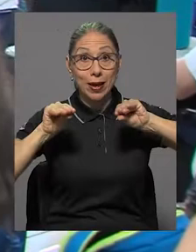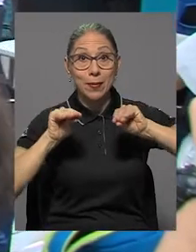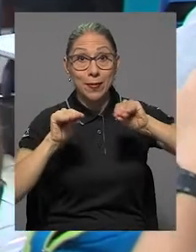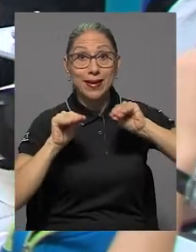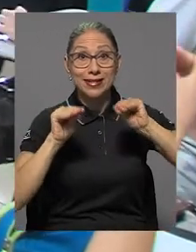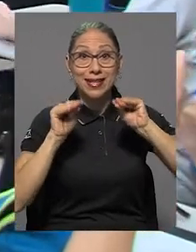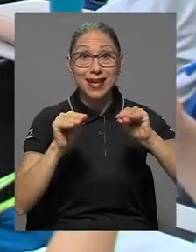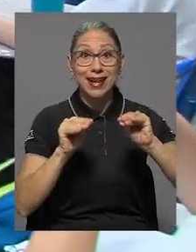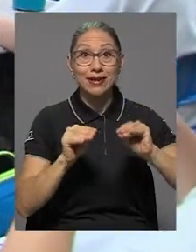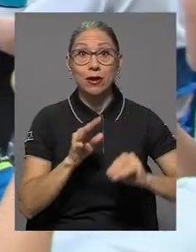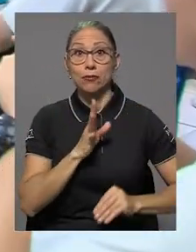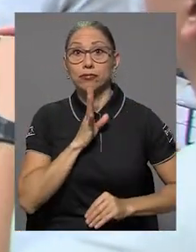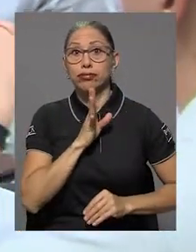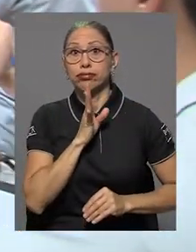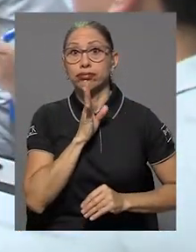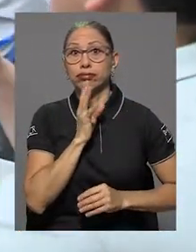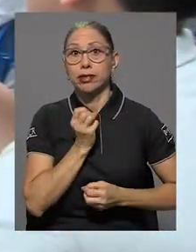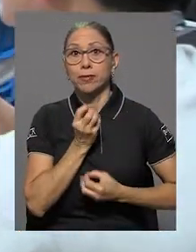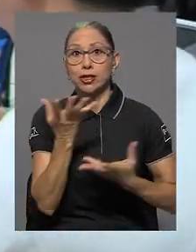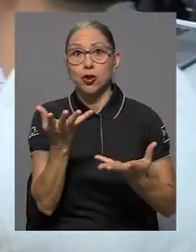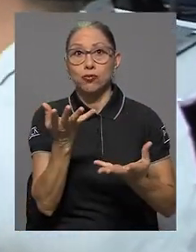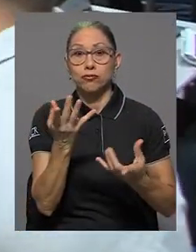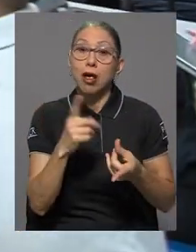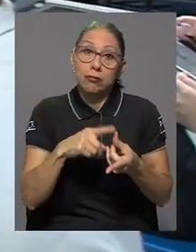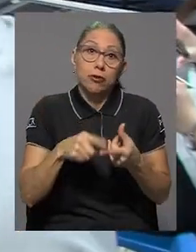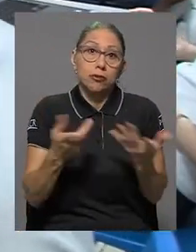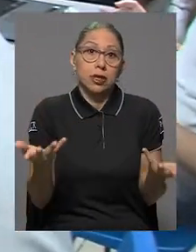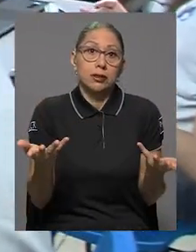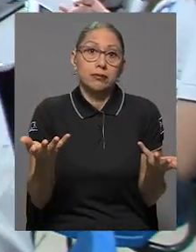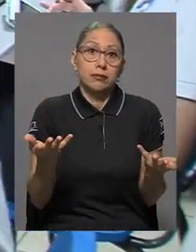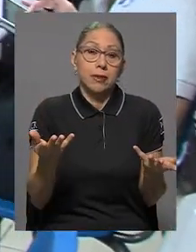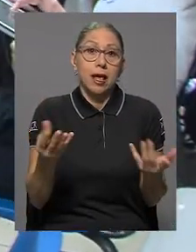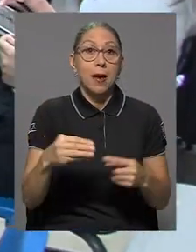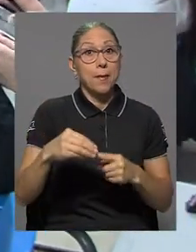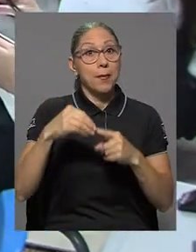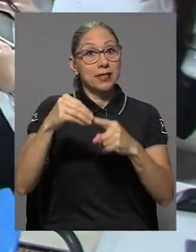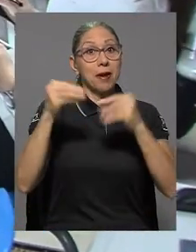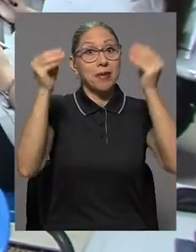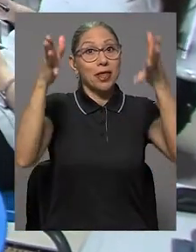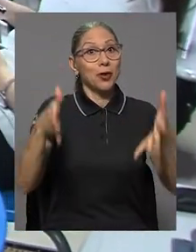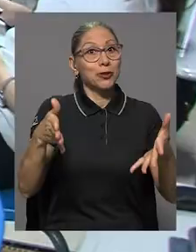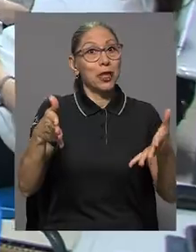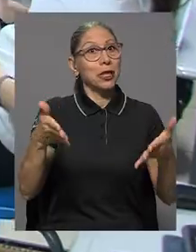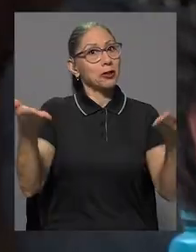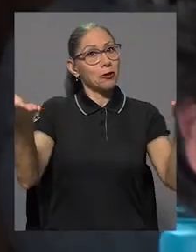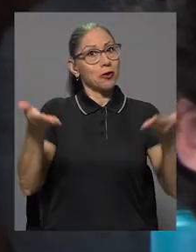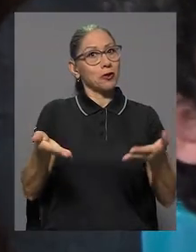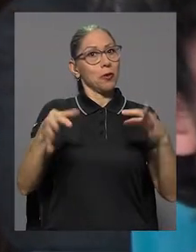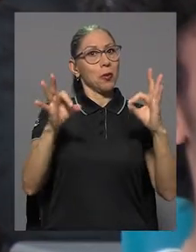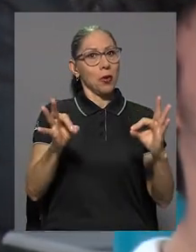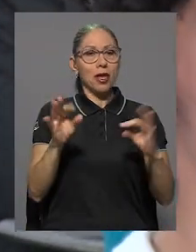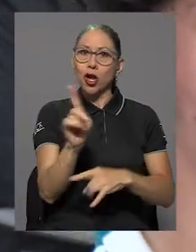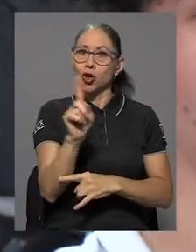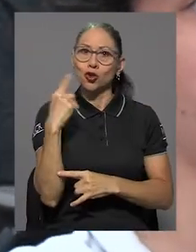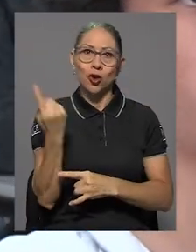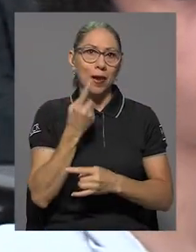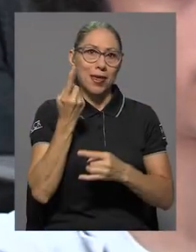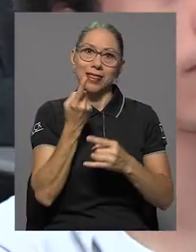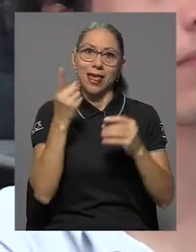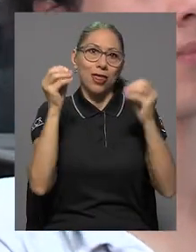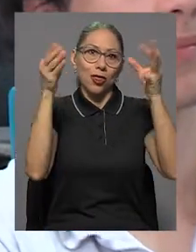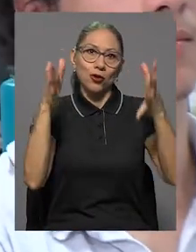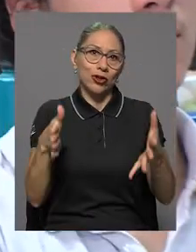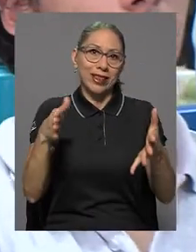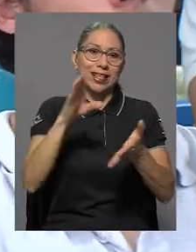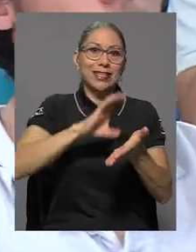expresión oral, iba a ser bien recibido por principalmente docentes y no solo docentes ahora de